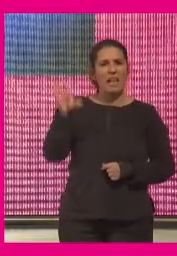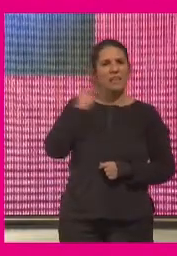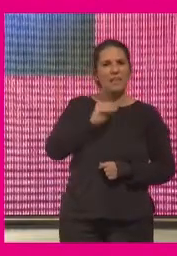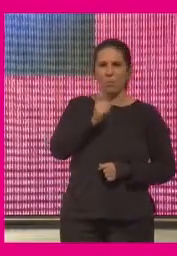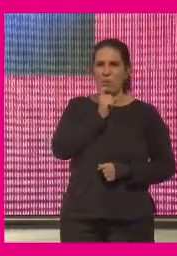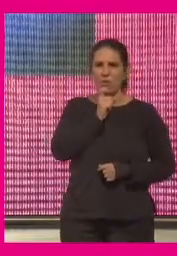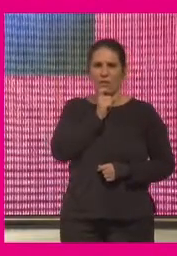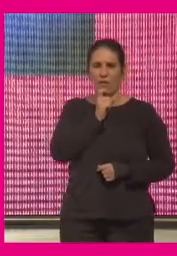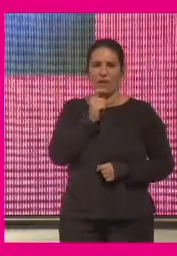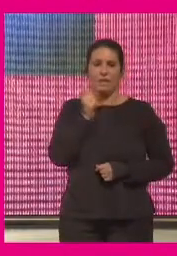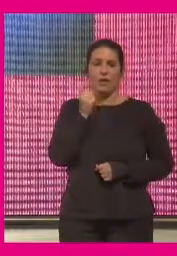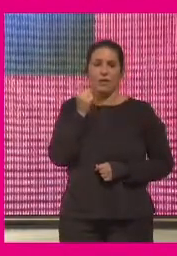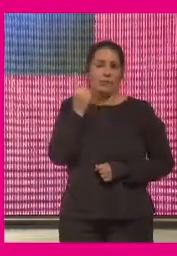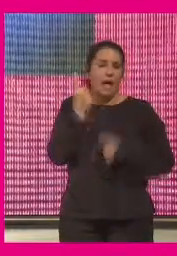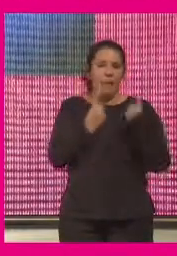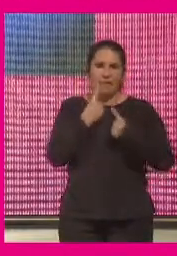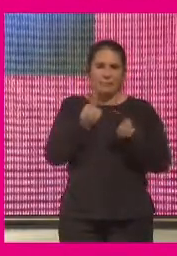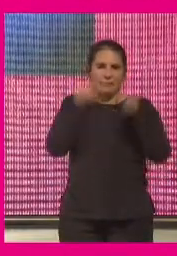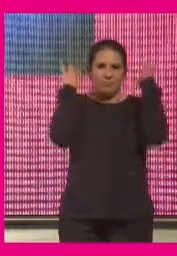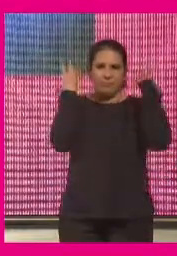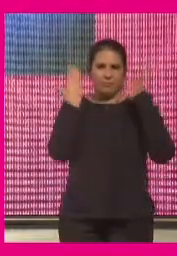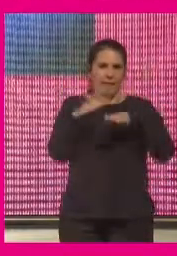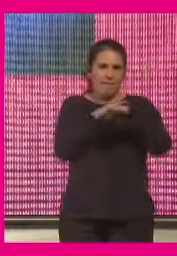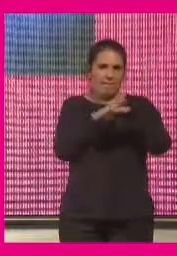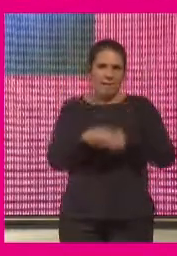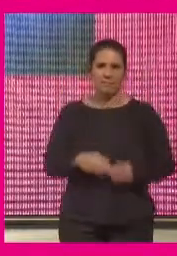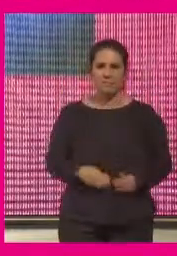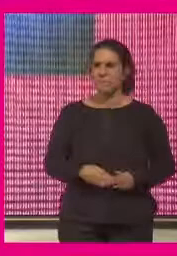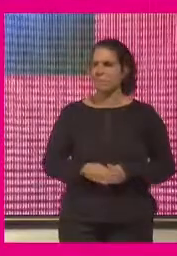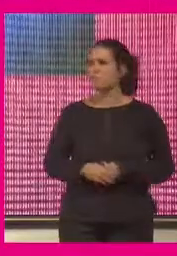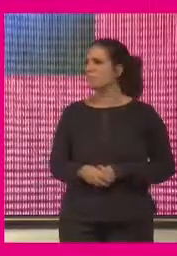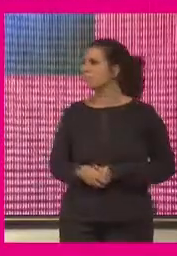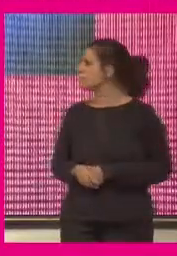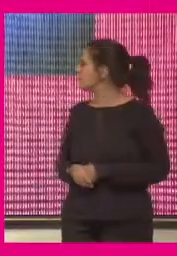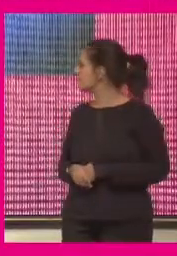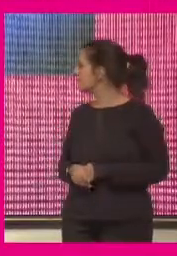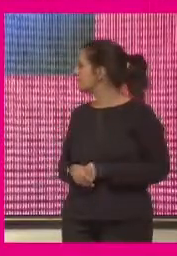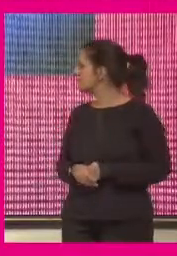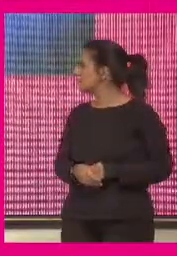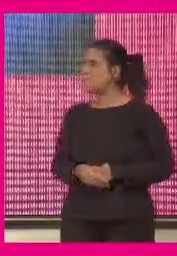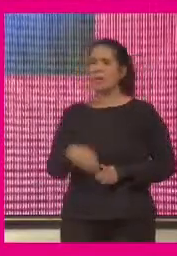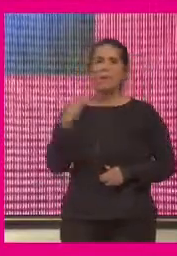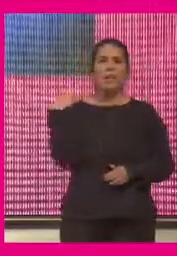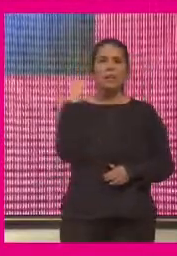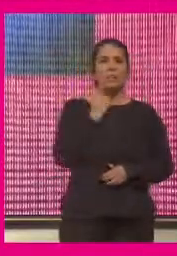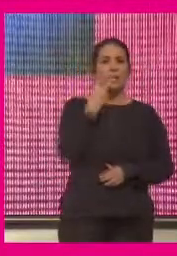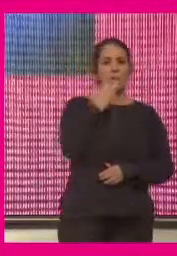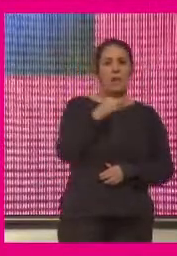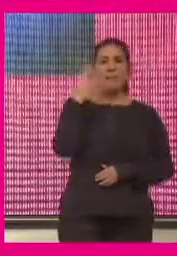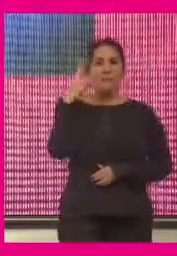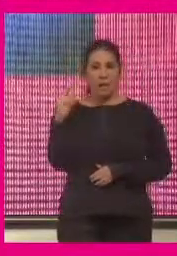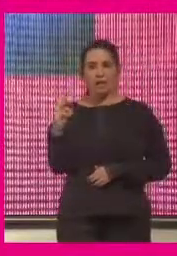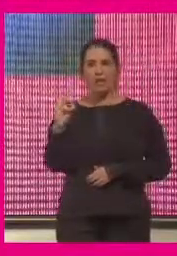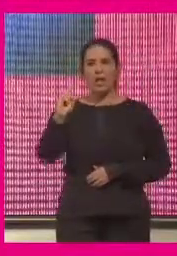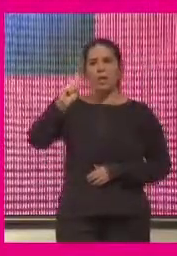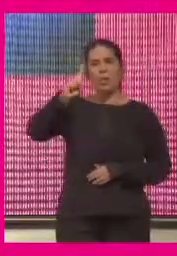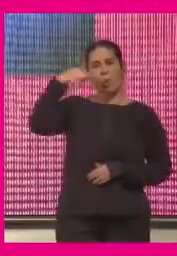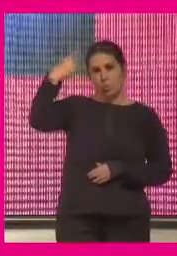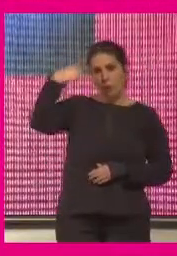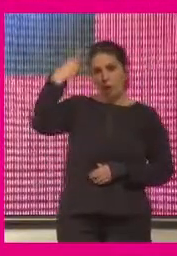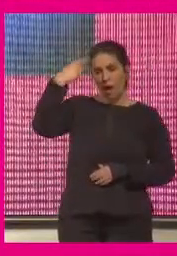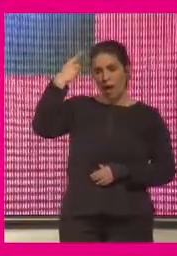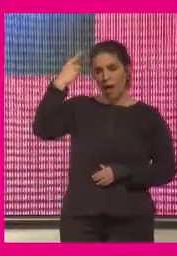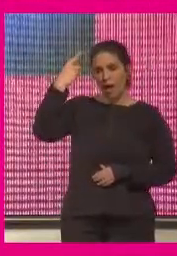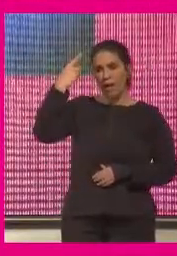encuentros cuando en los años 20 y 30 la cultura se enfrentó a la experiencia